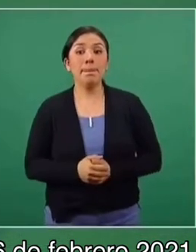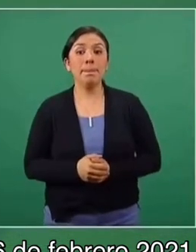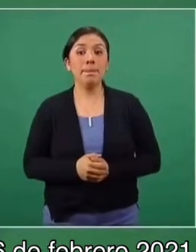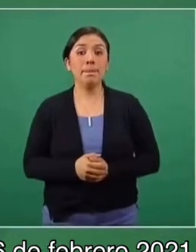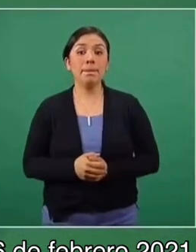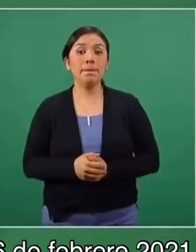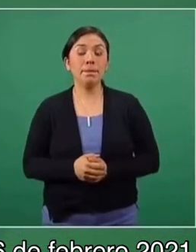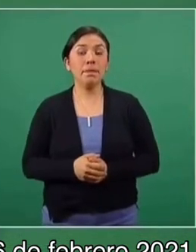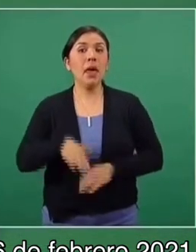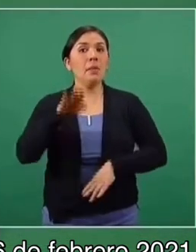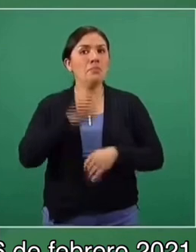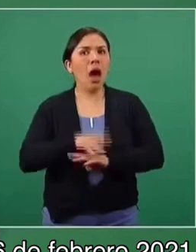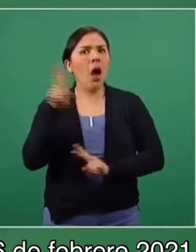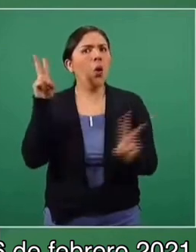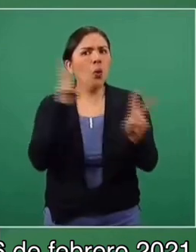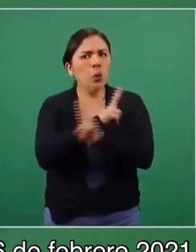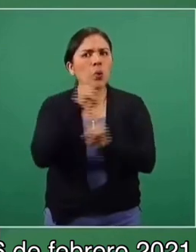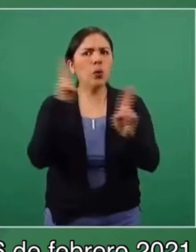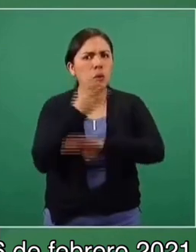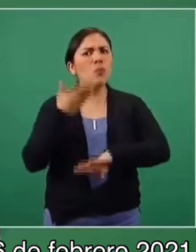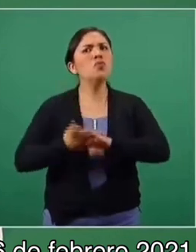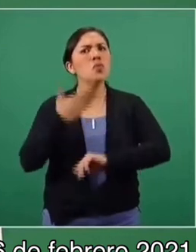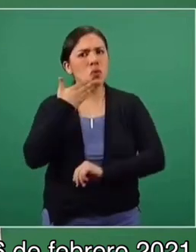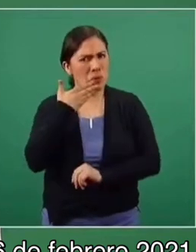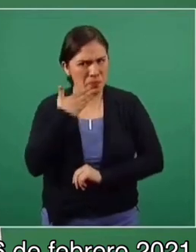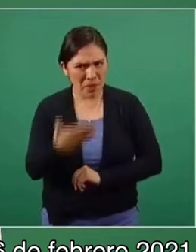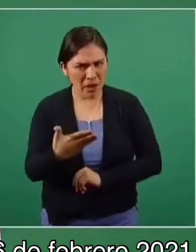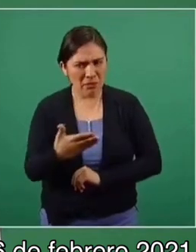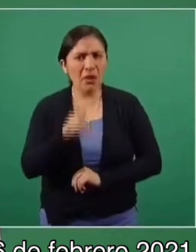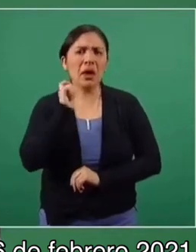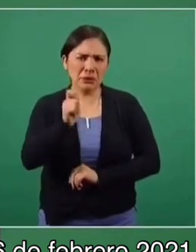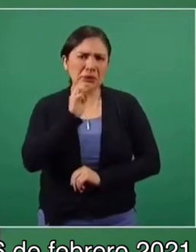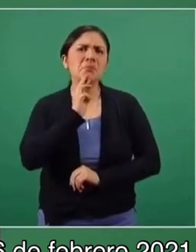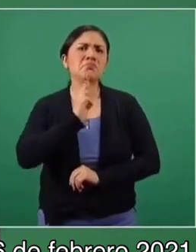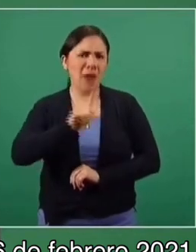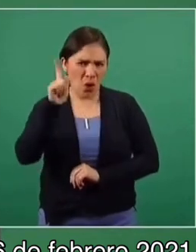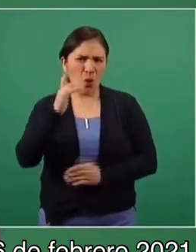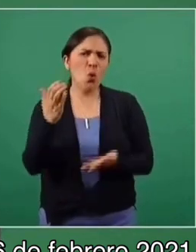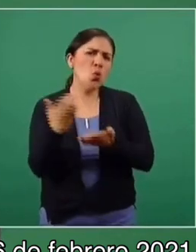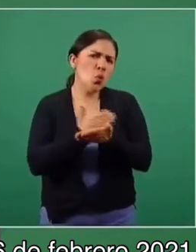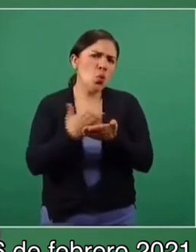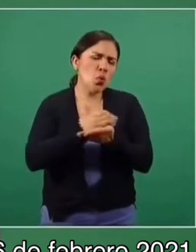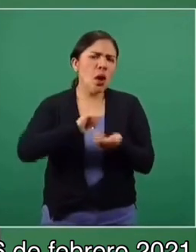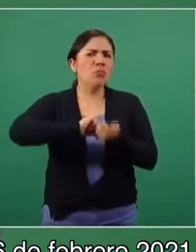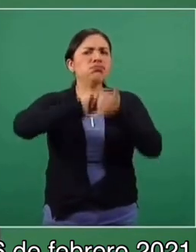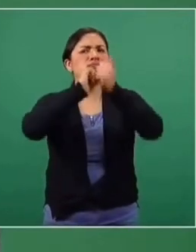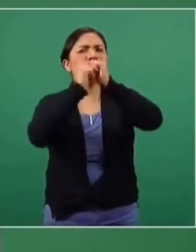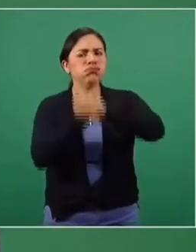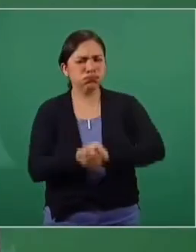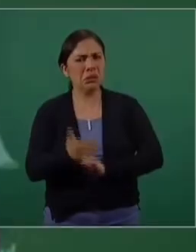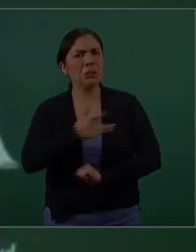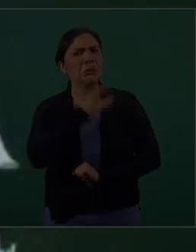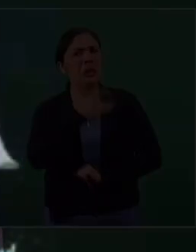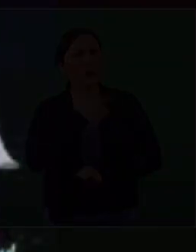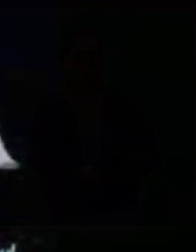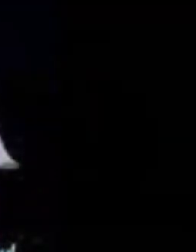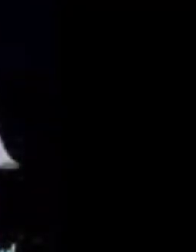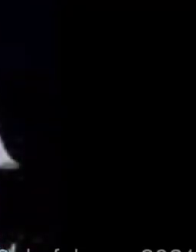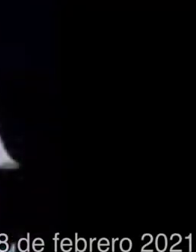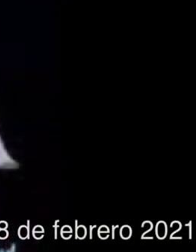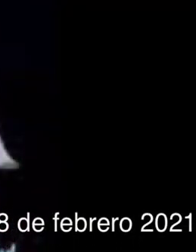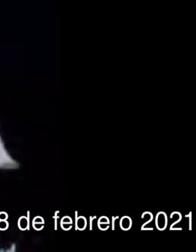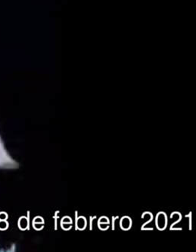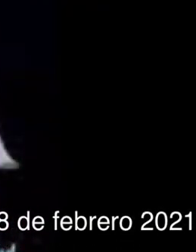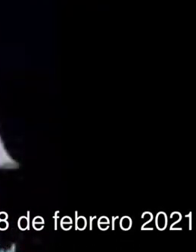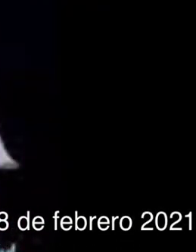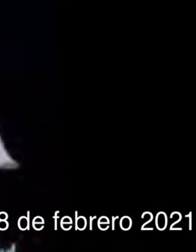muy bien, está mejor, está recuperándose, está de muy buen ánimo. Un